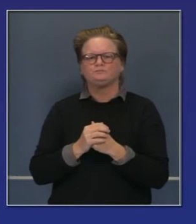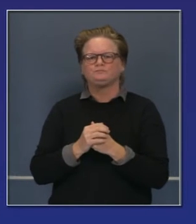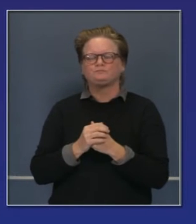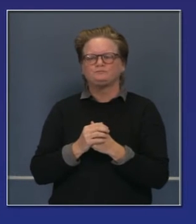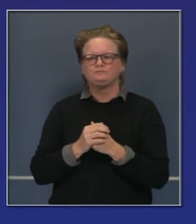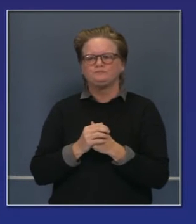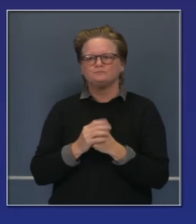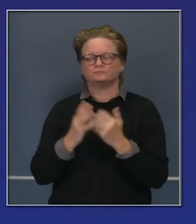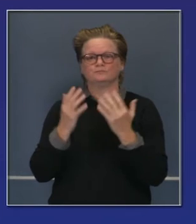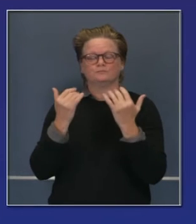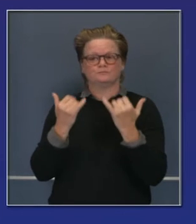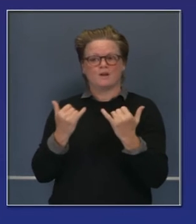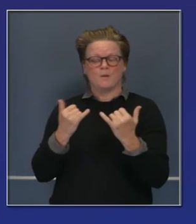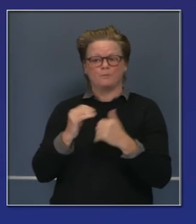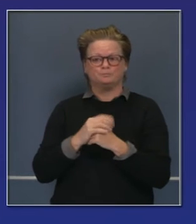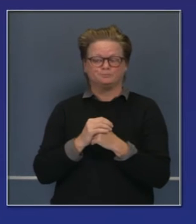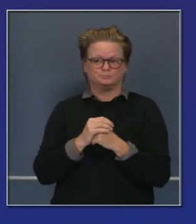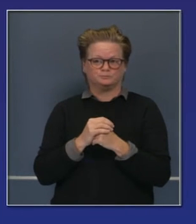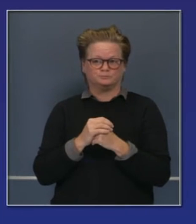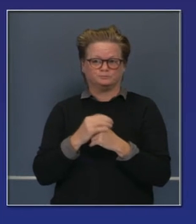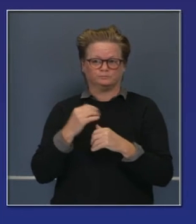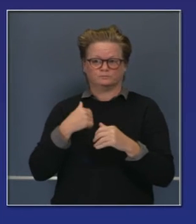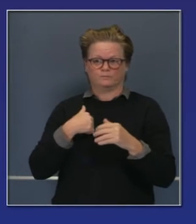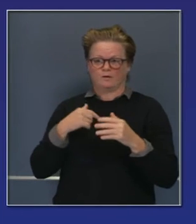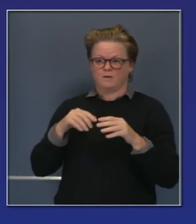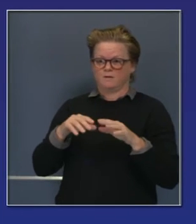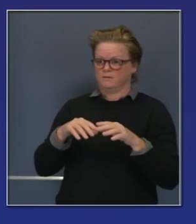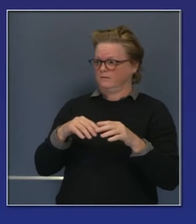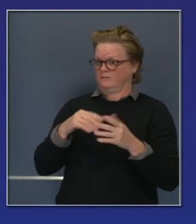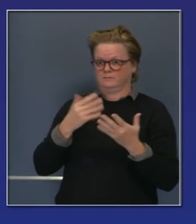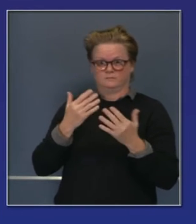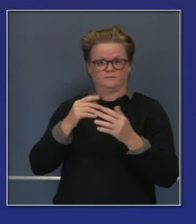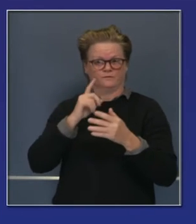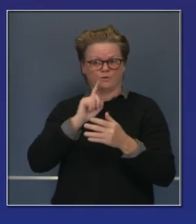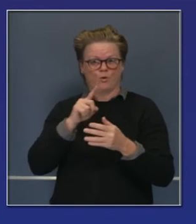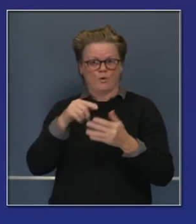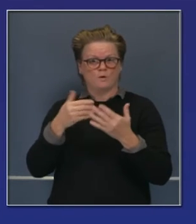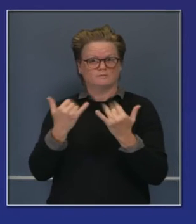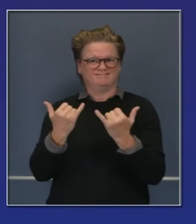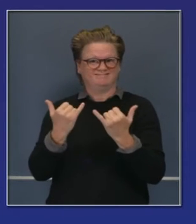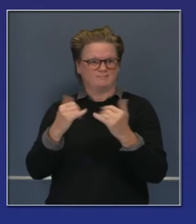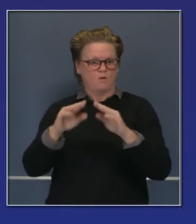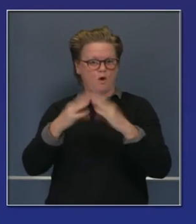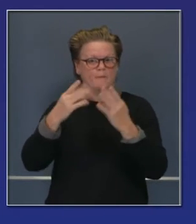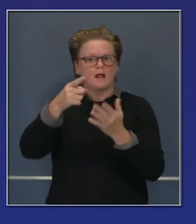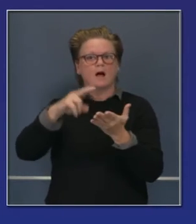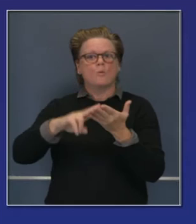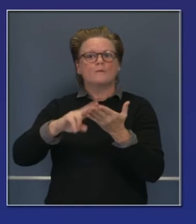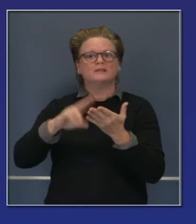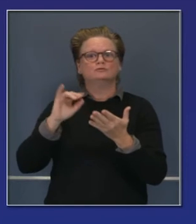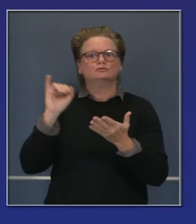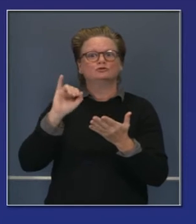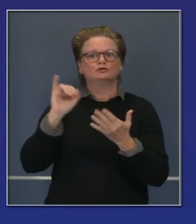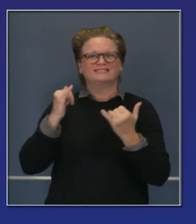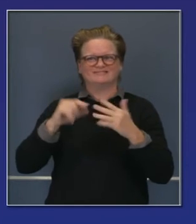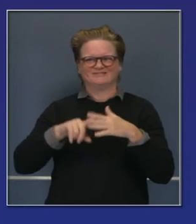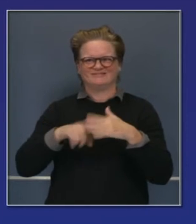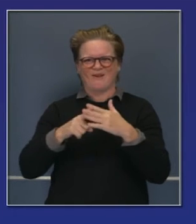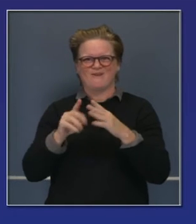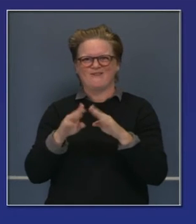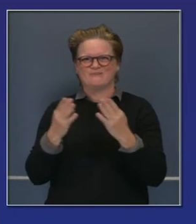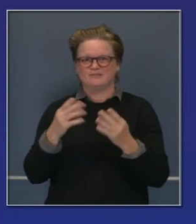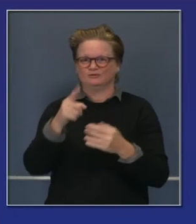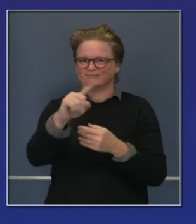apertura para inscribirse para su cobertura médica que estamos lanzando hoy. Y cómo es que usted puede participar, cómo podemos instarle a